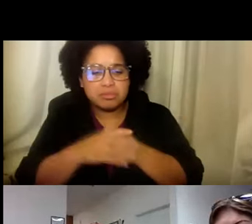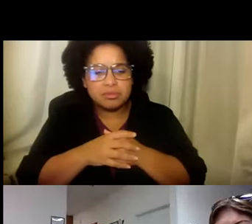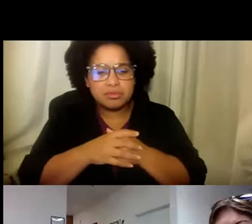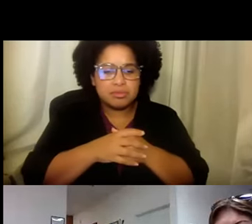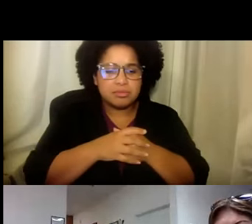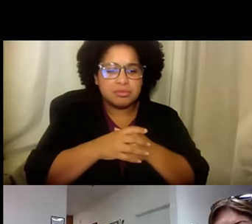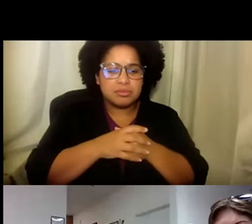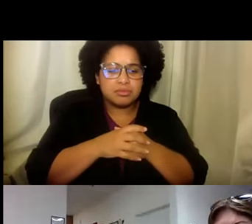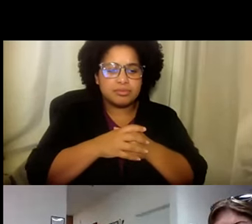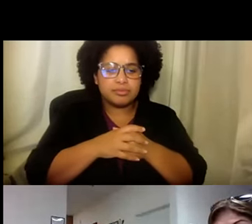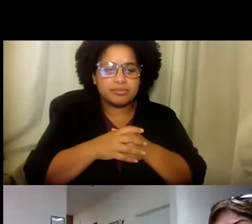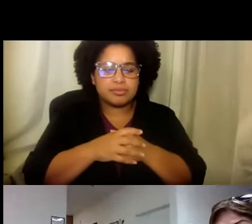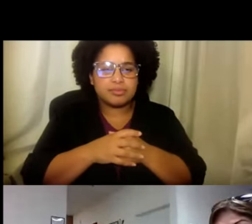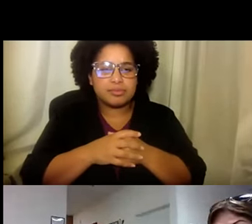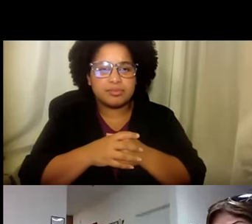Cereal.